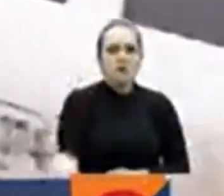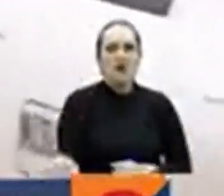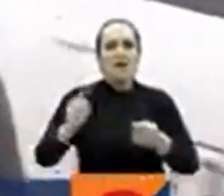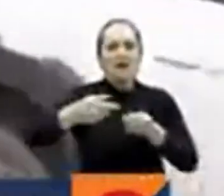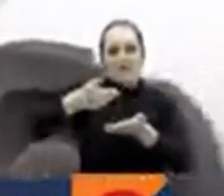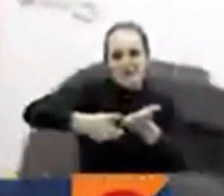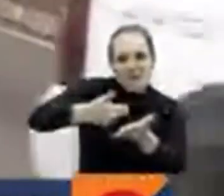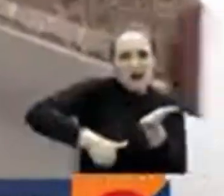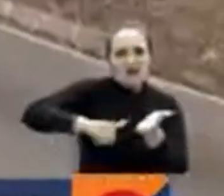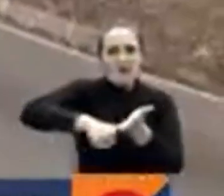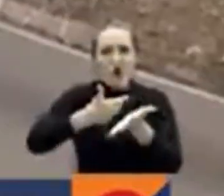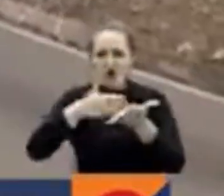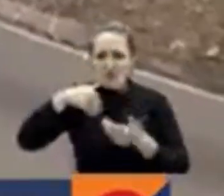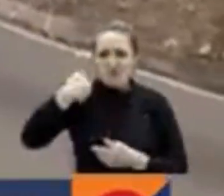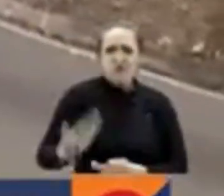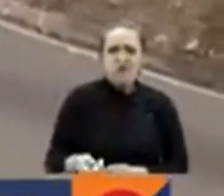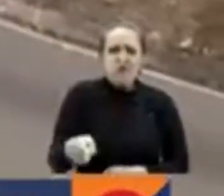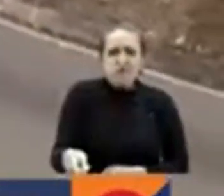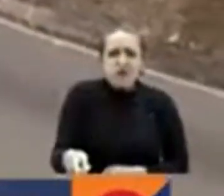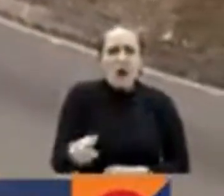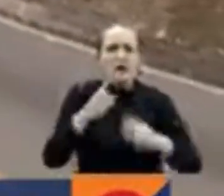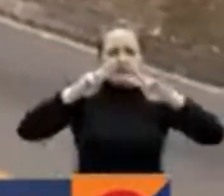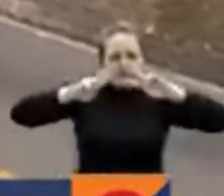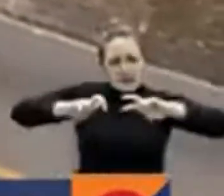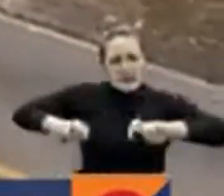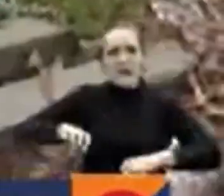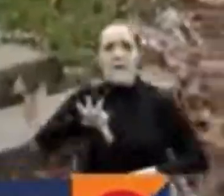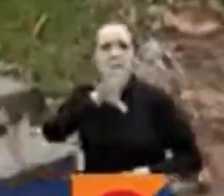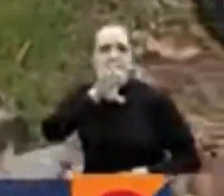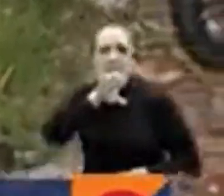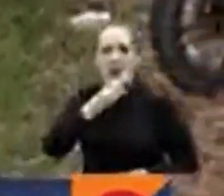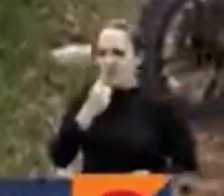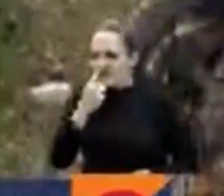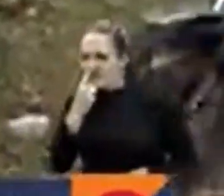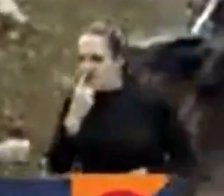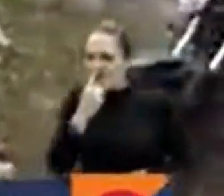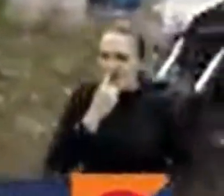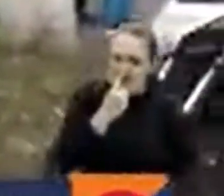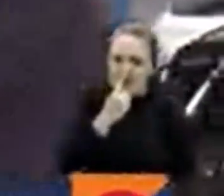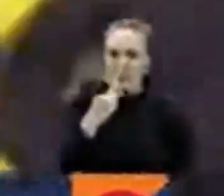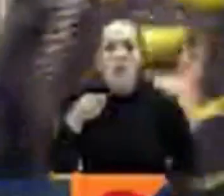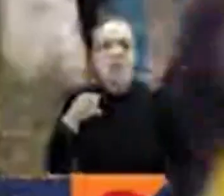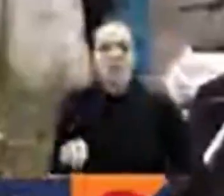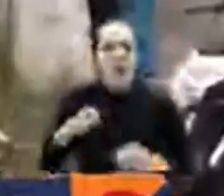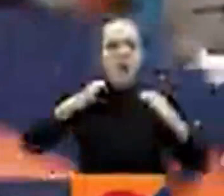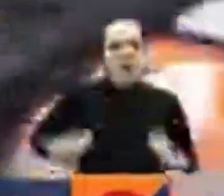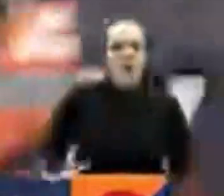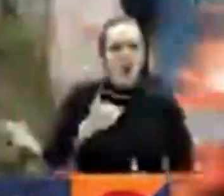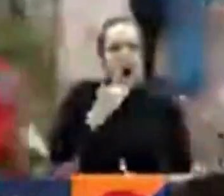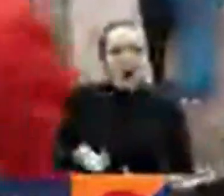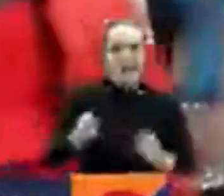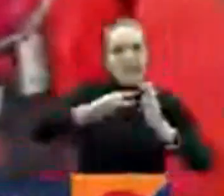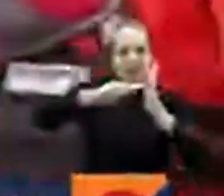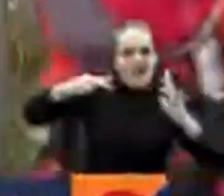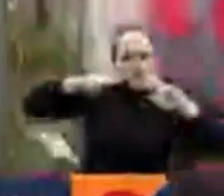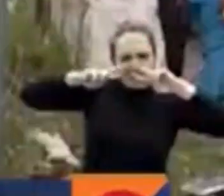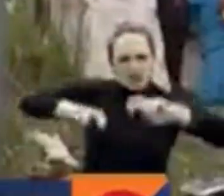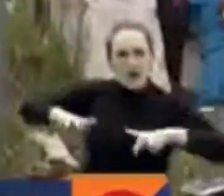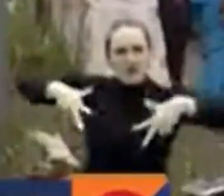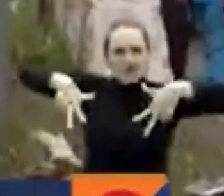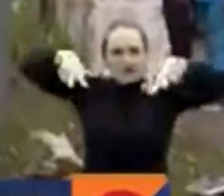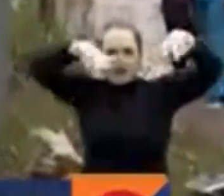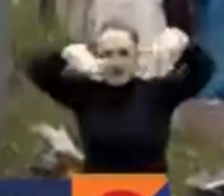documentos. Lo extraño es que pese al rastreo con perros adiestrados en la búsqueda de cuerpos y también de sistemas tecnológicos como drones.